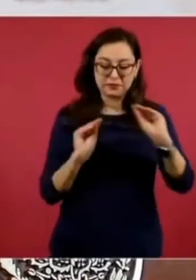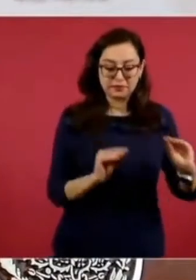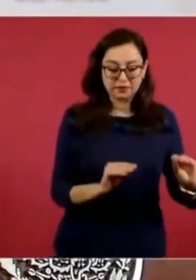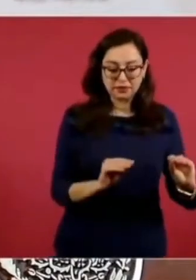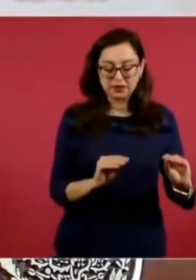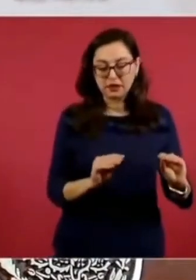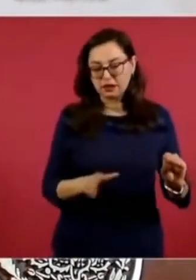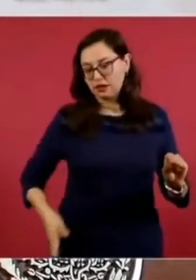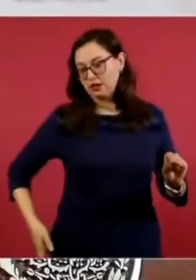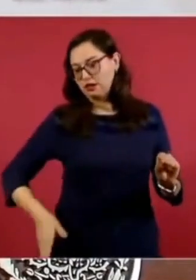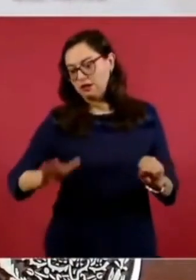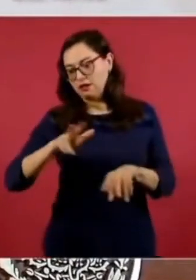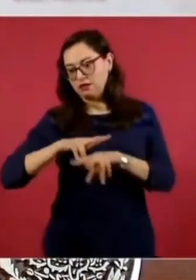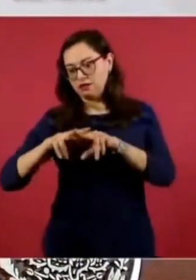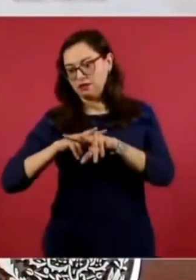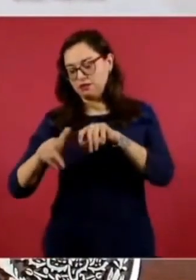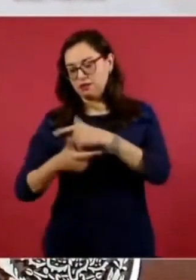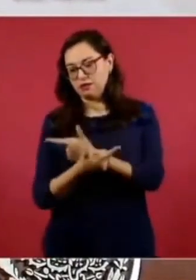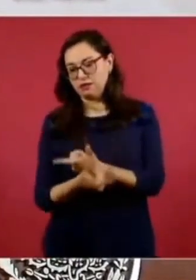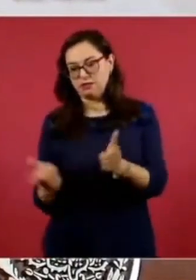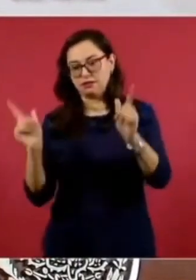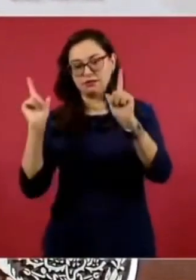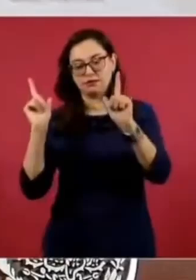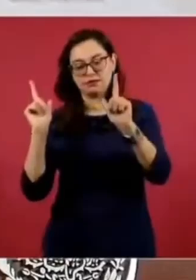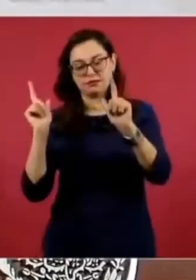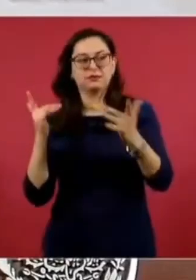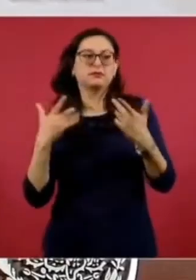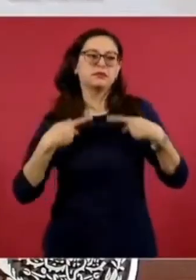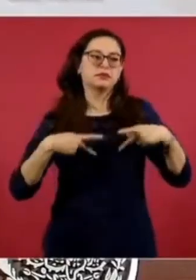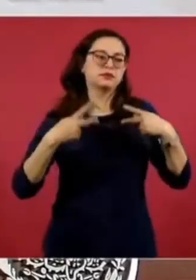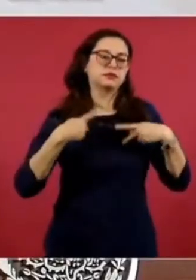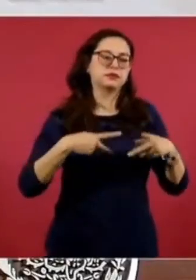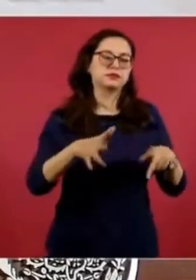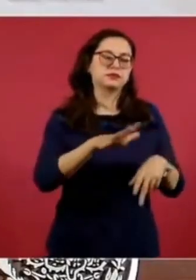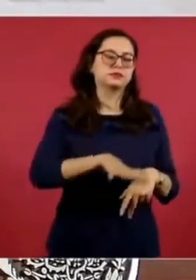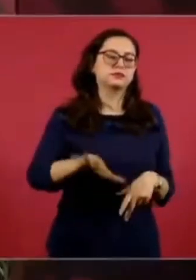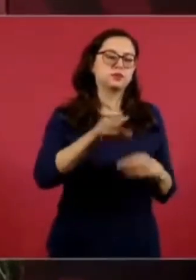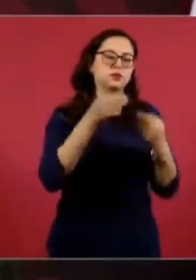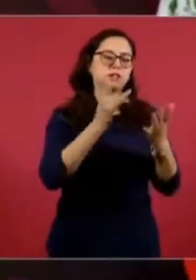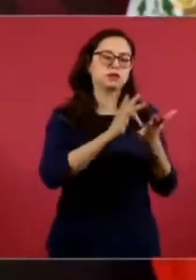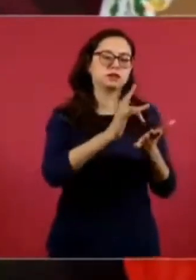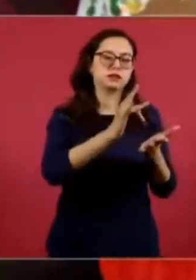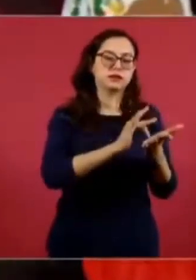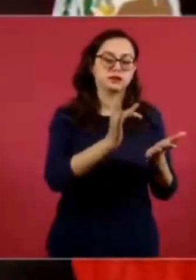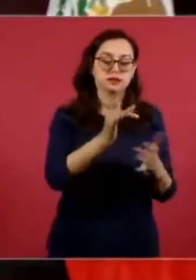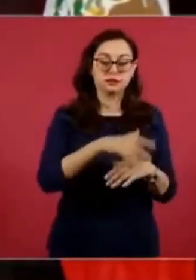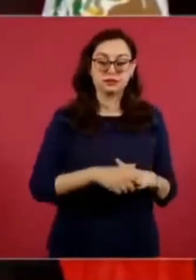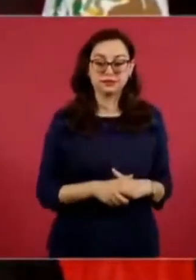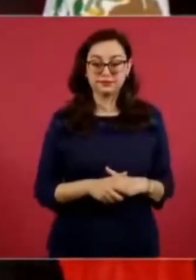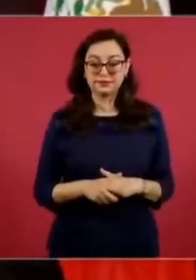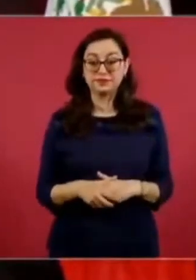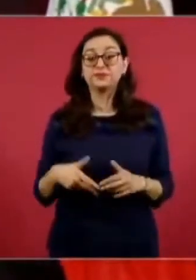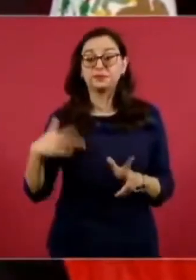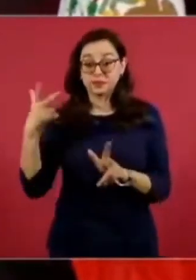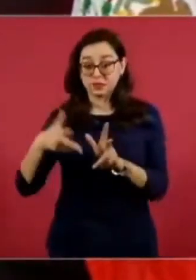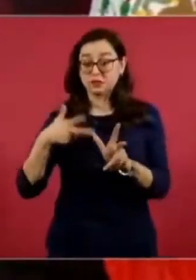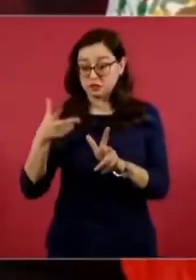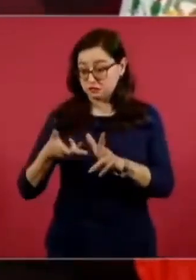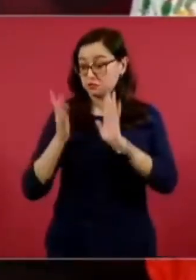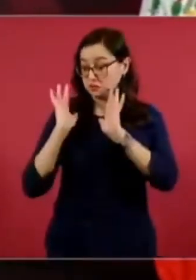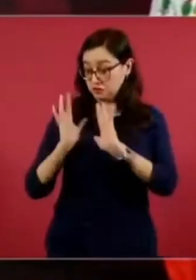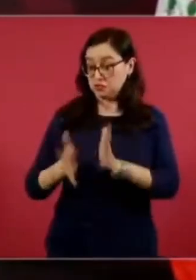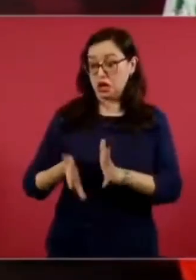el paso, ya está operando el ferrocarril